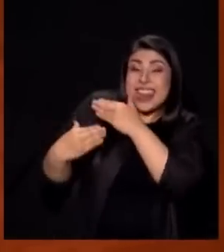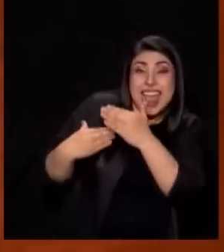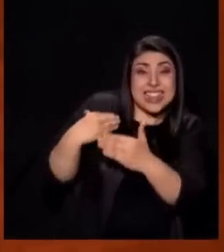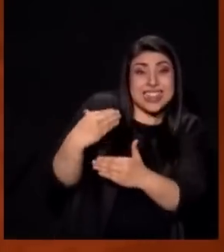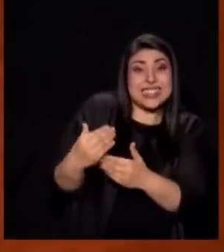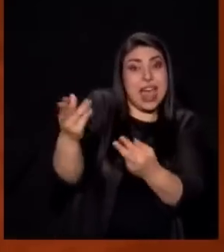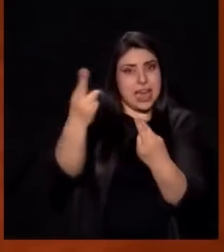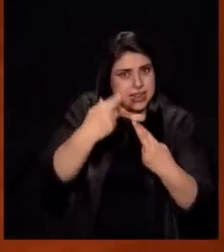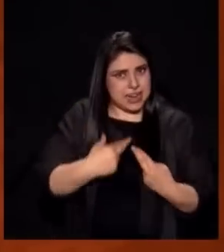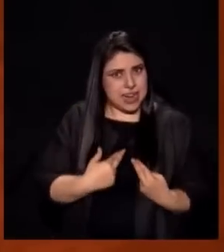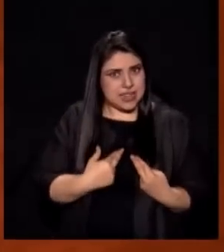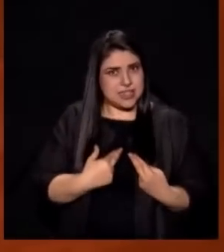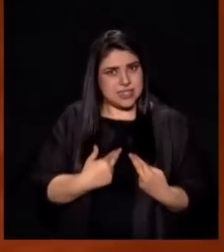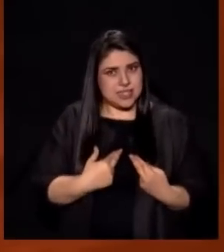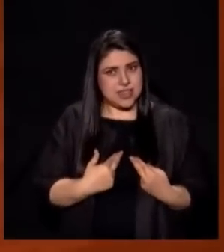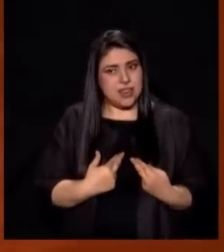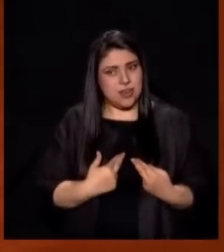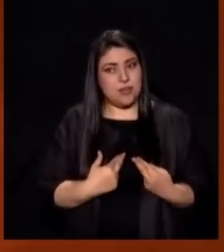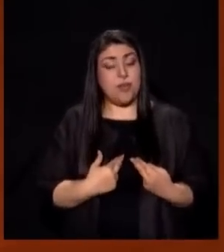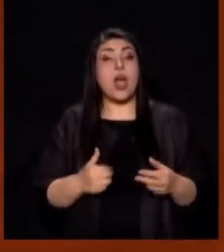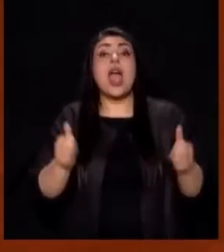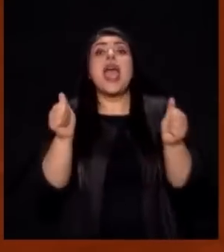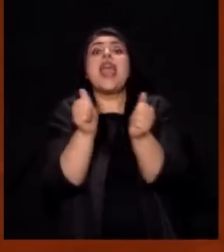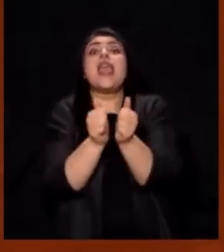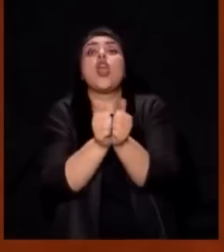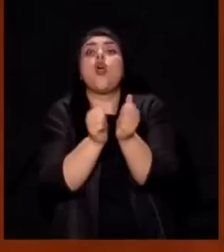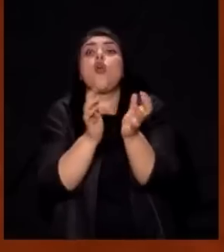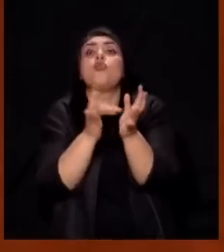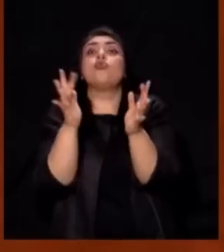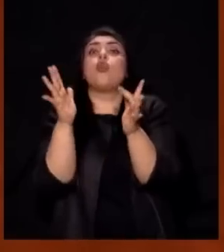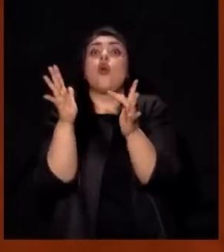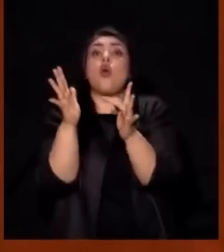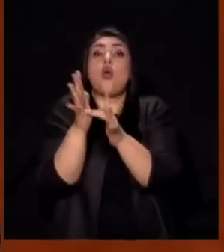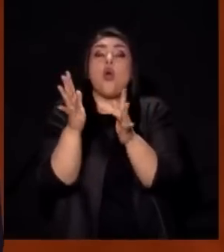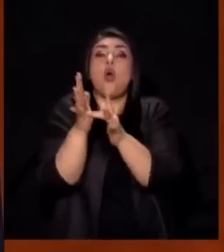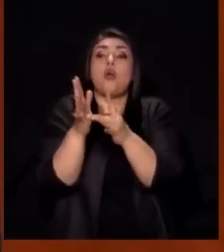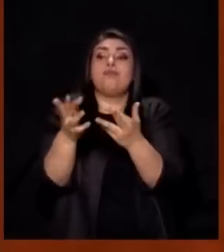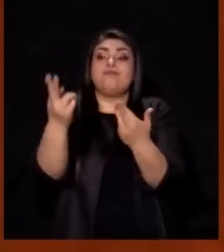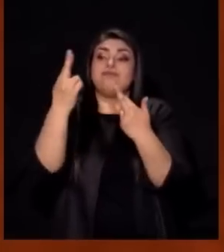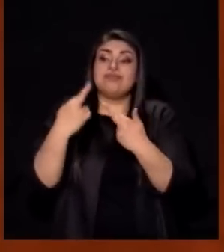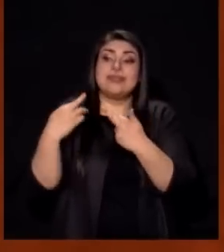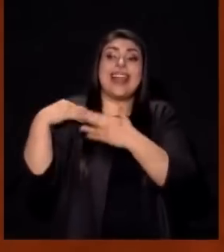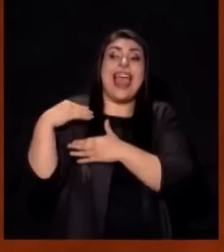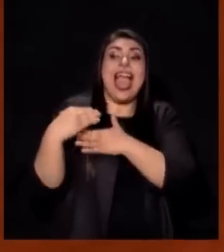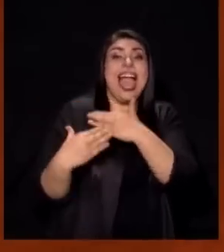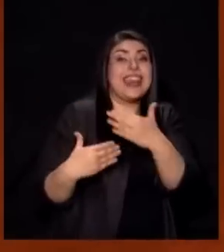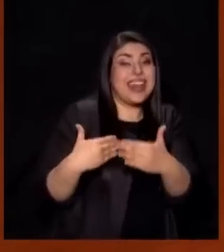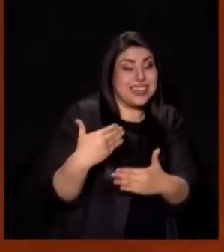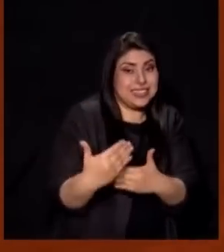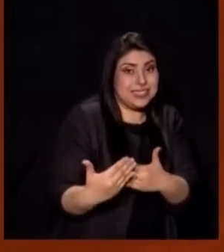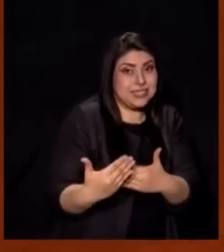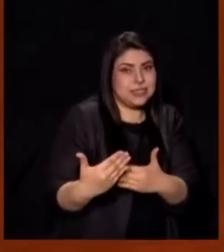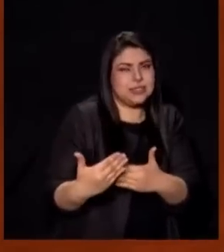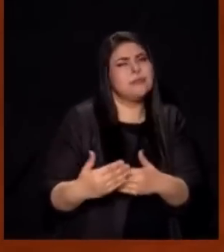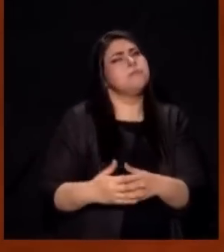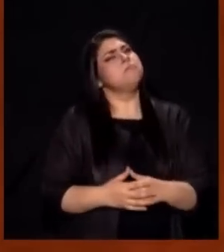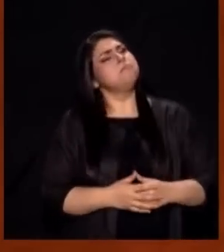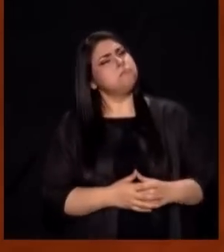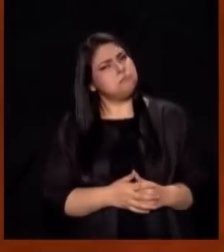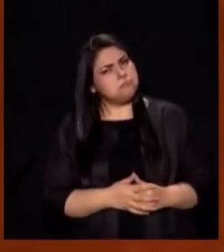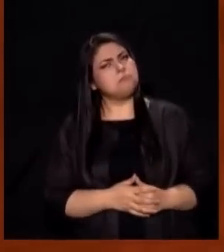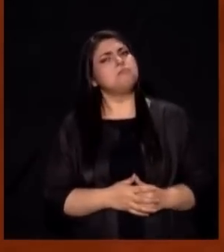de Dios Y coheredero Con Cristo Jesús Quiere decir